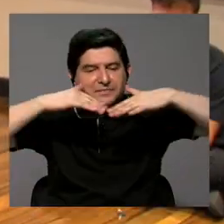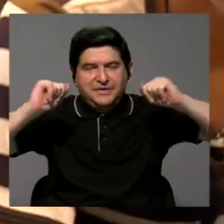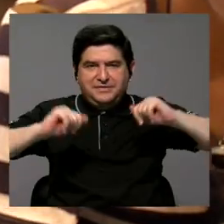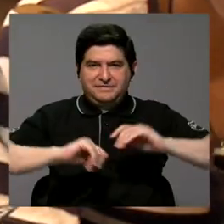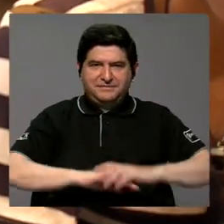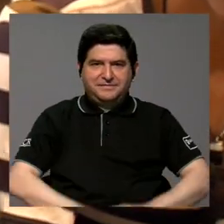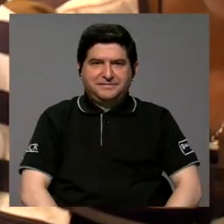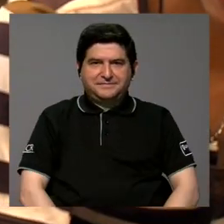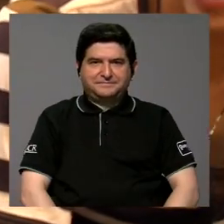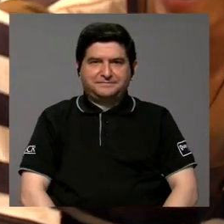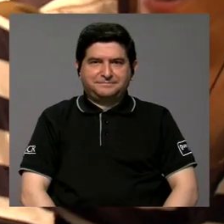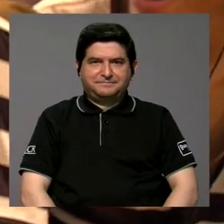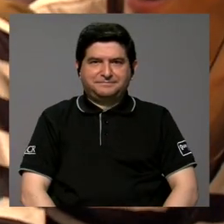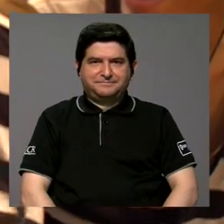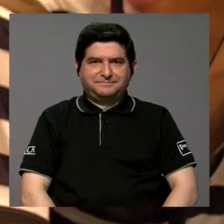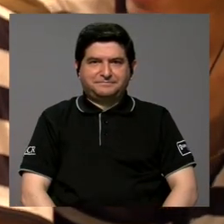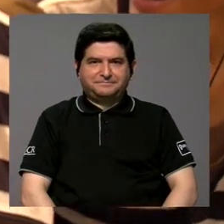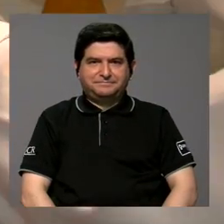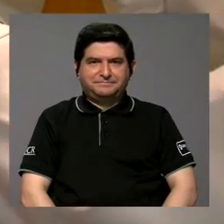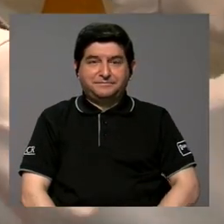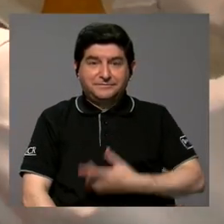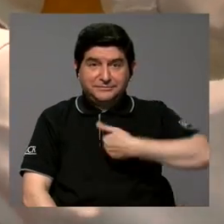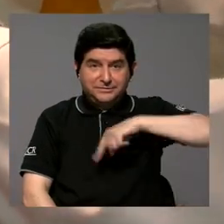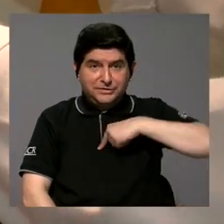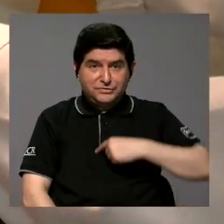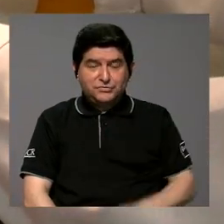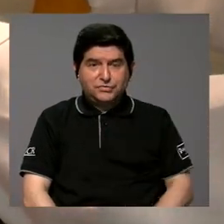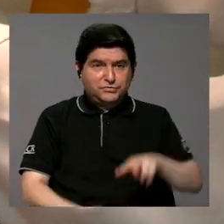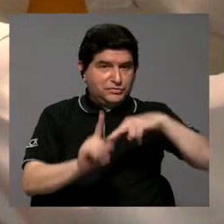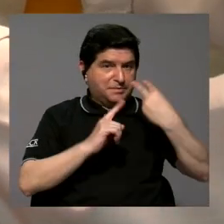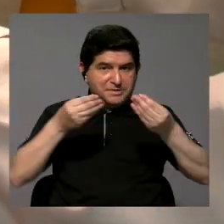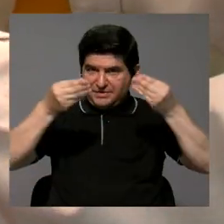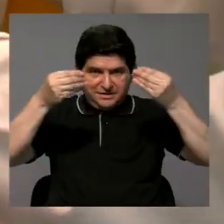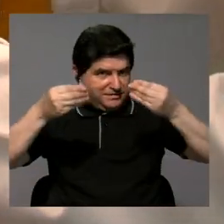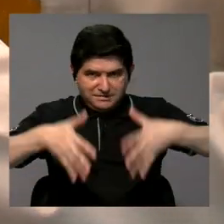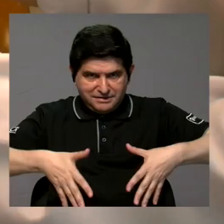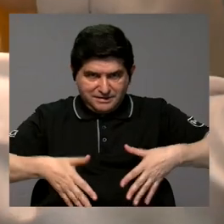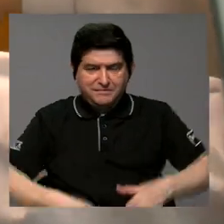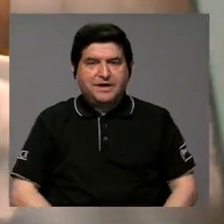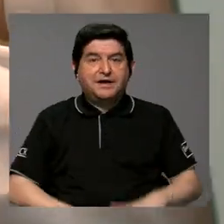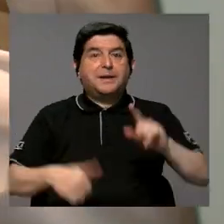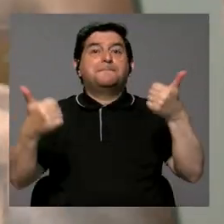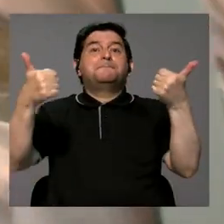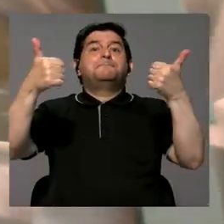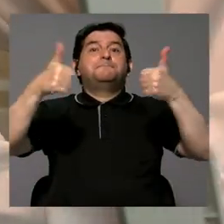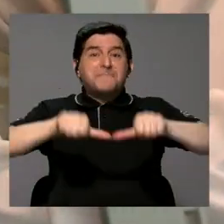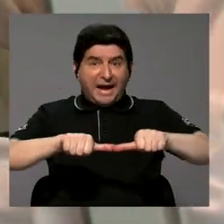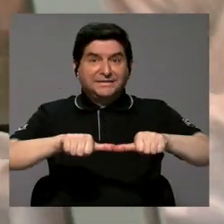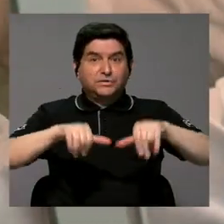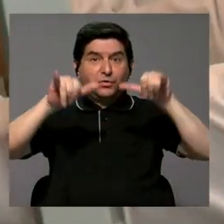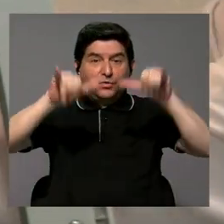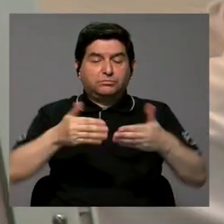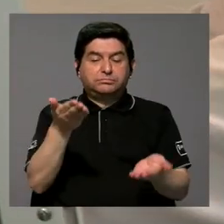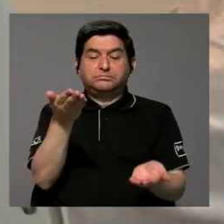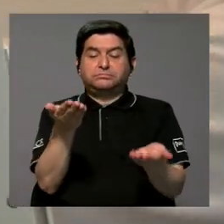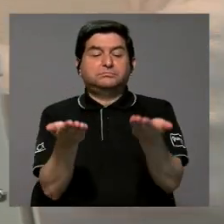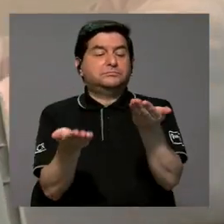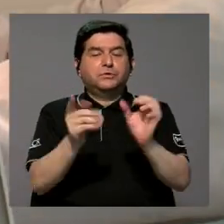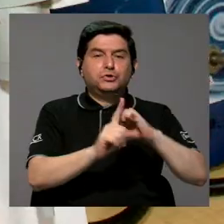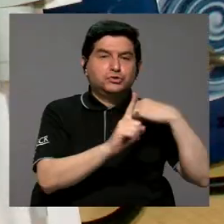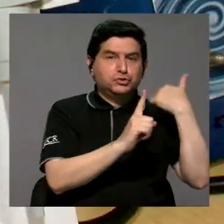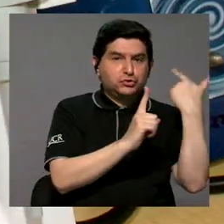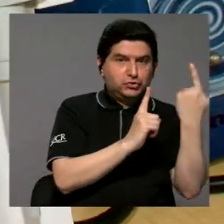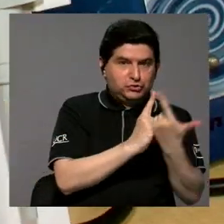etcétera, etcétera. Entonces, si no perdemos esa perspectiva, si ese pacto viene y conserva un equilibrio entre lo